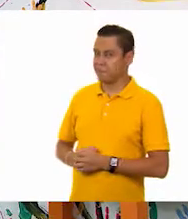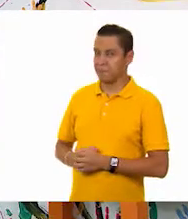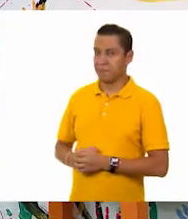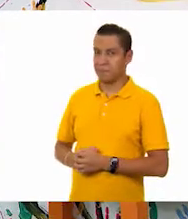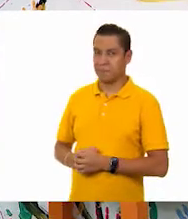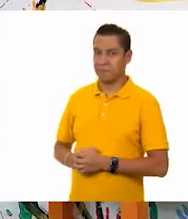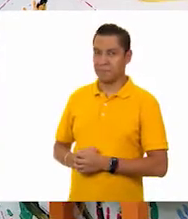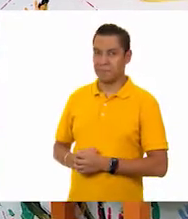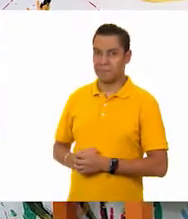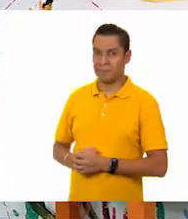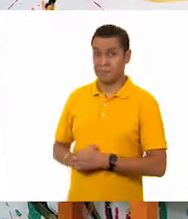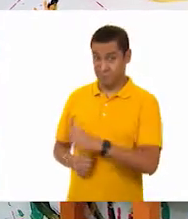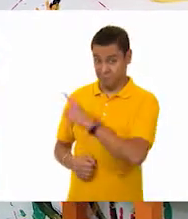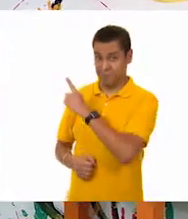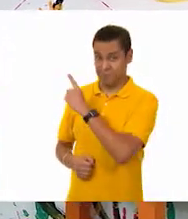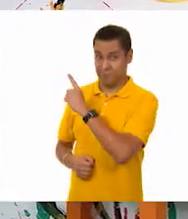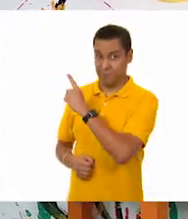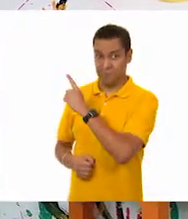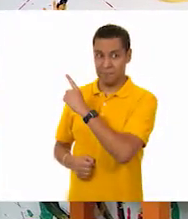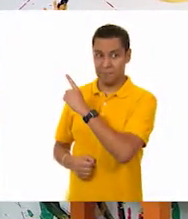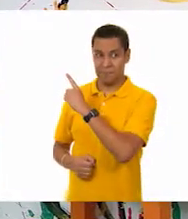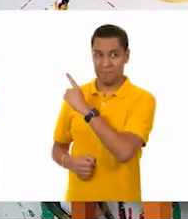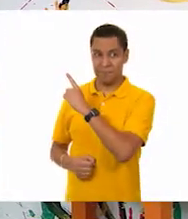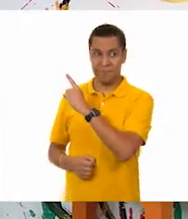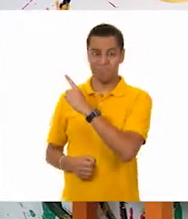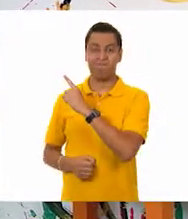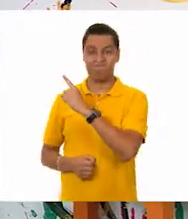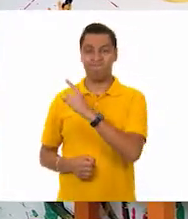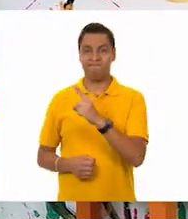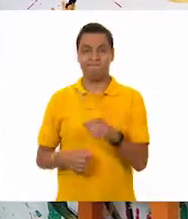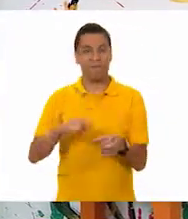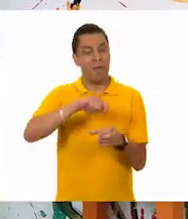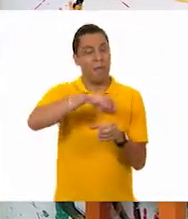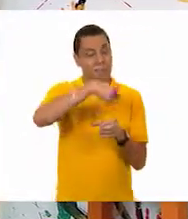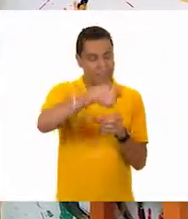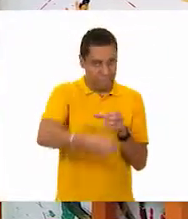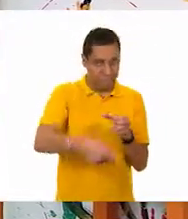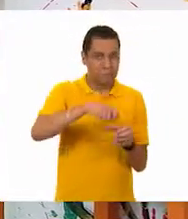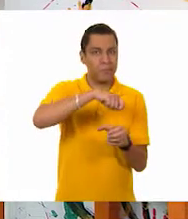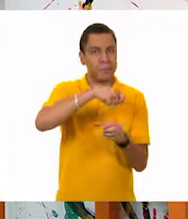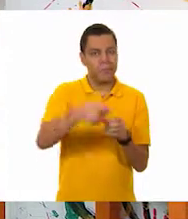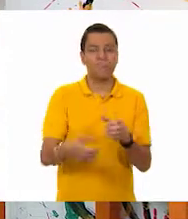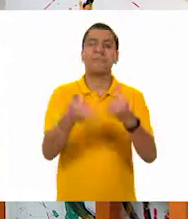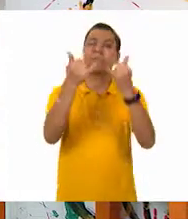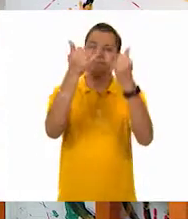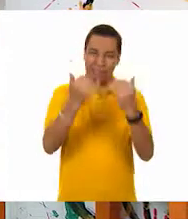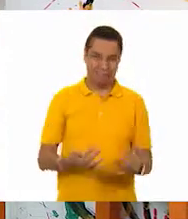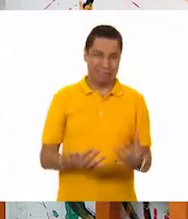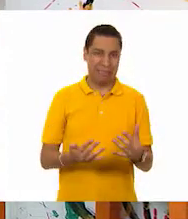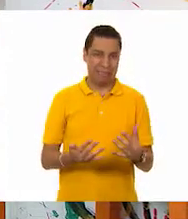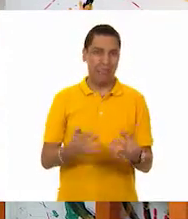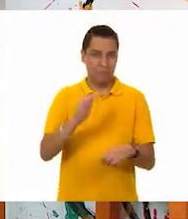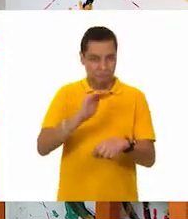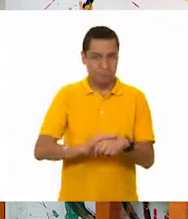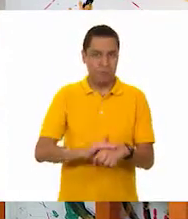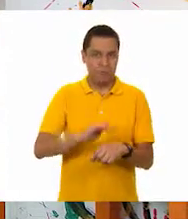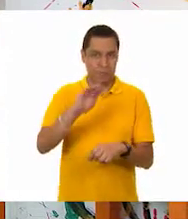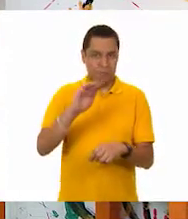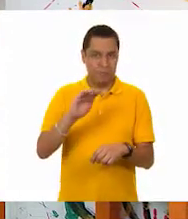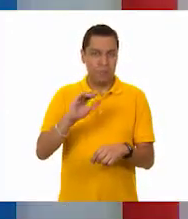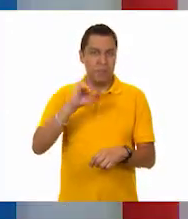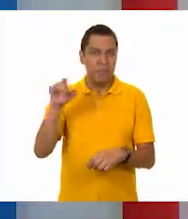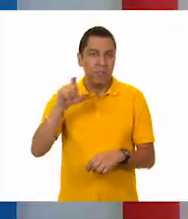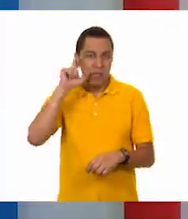Así. Pues sí. Sí. Efectivamente, por poco, pero el plátano es un poco más pesado. pesado que el Muy